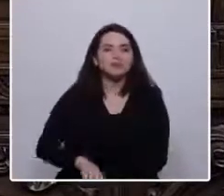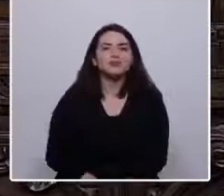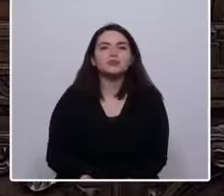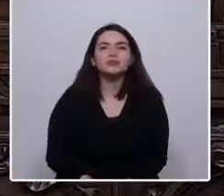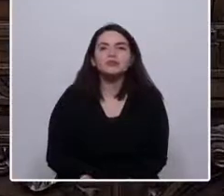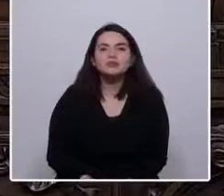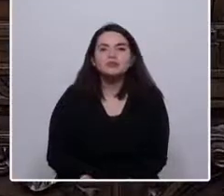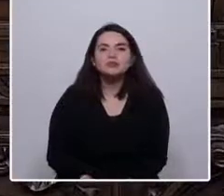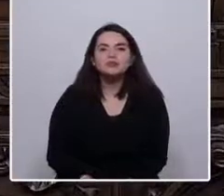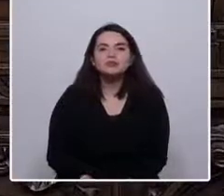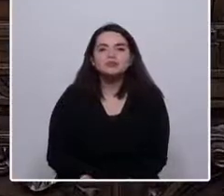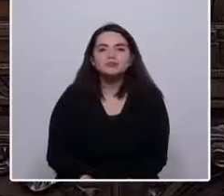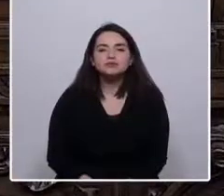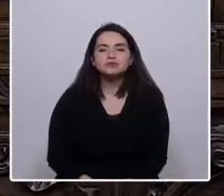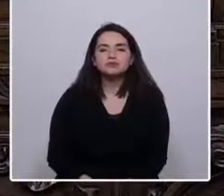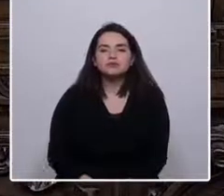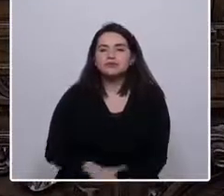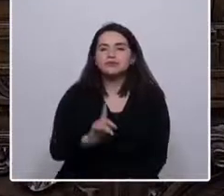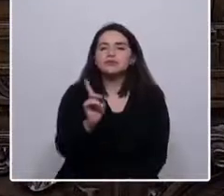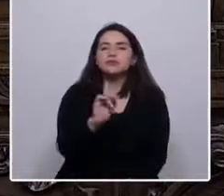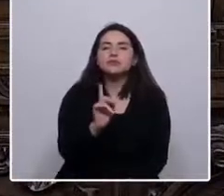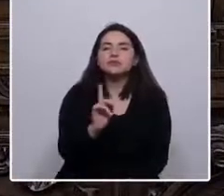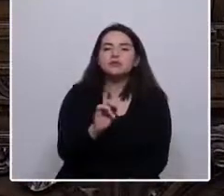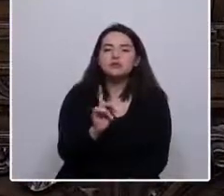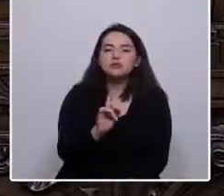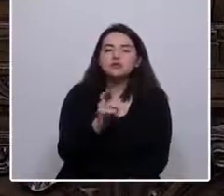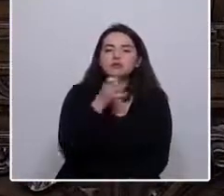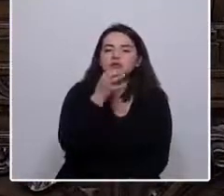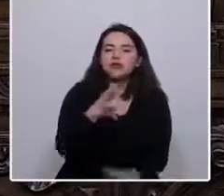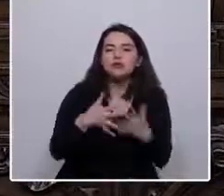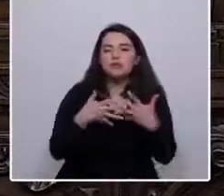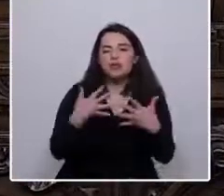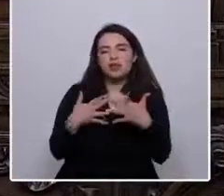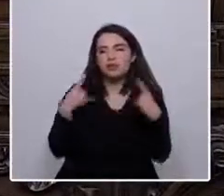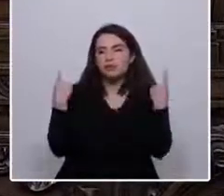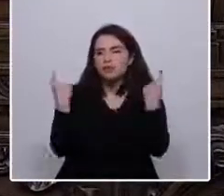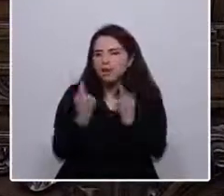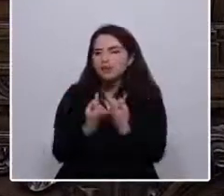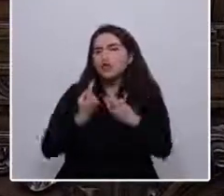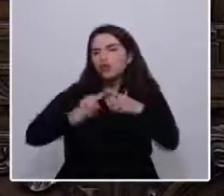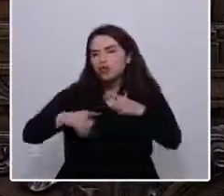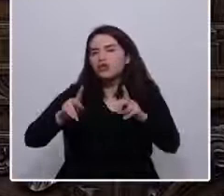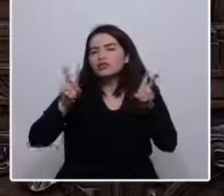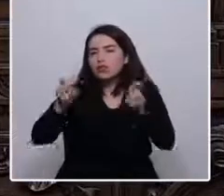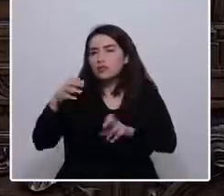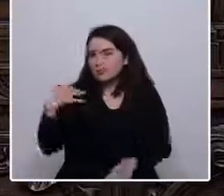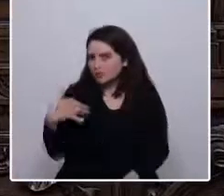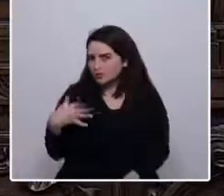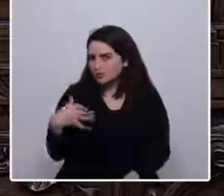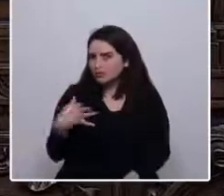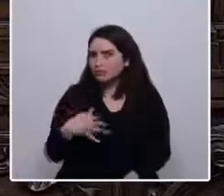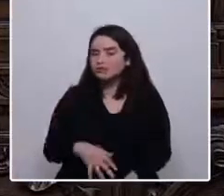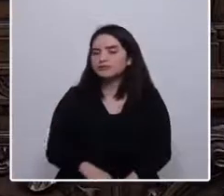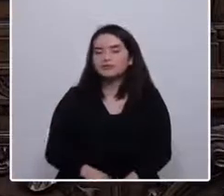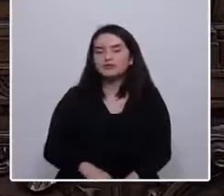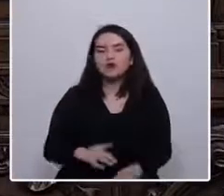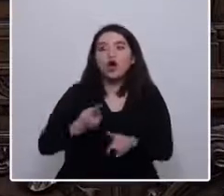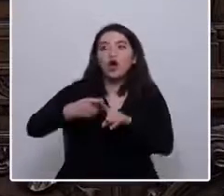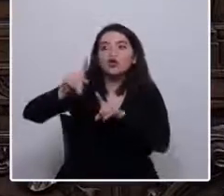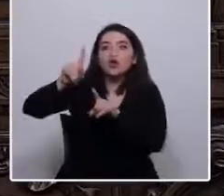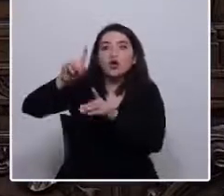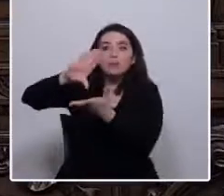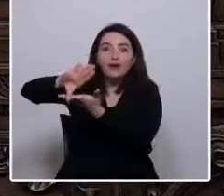Séptimo, no voy a mencionar medio ambiente y algunos otros temas fundamentales, migración, porque